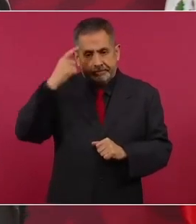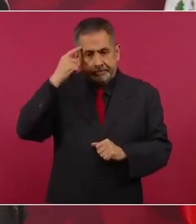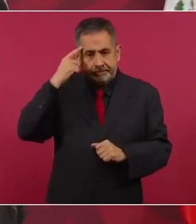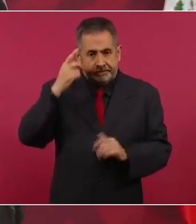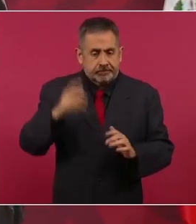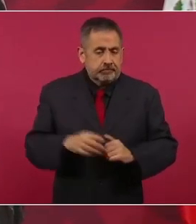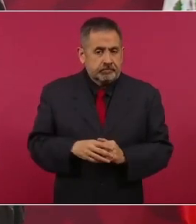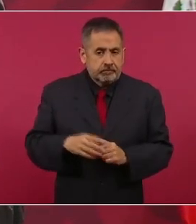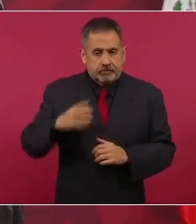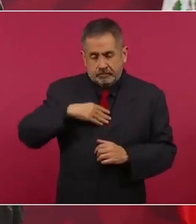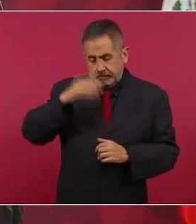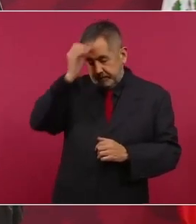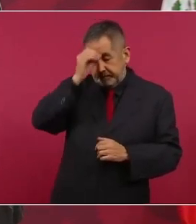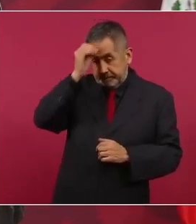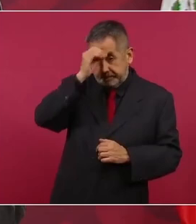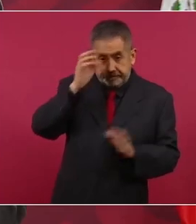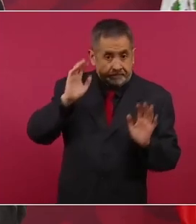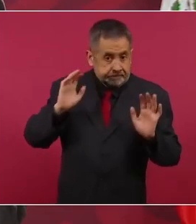opiniones